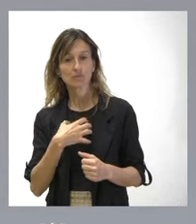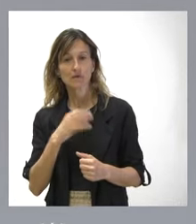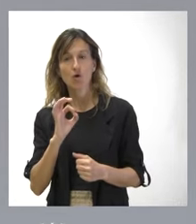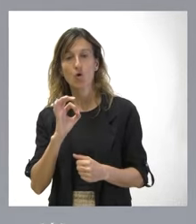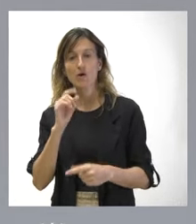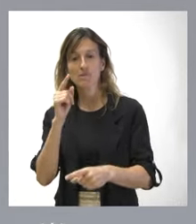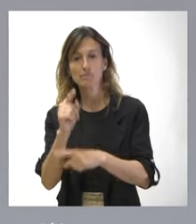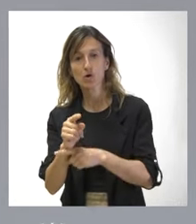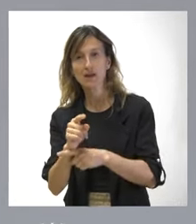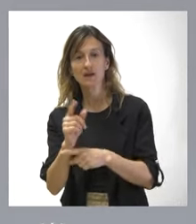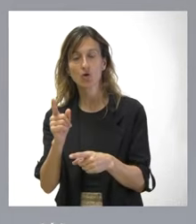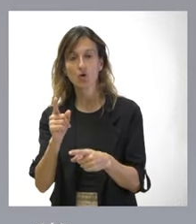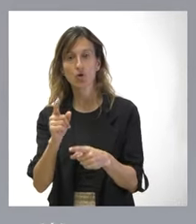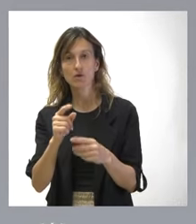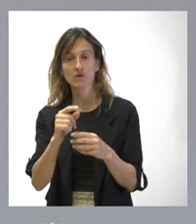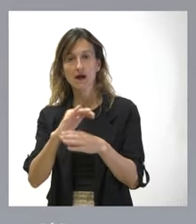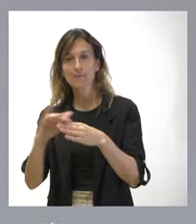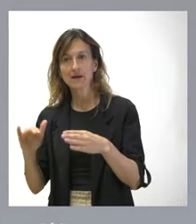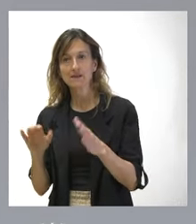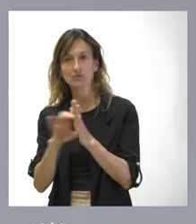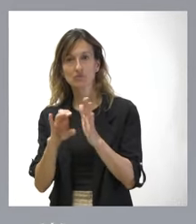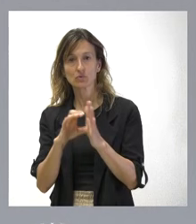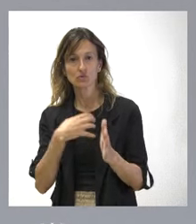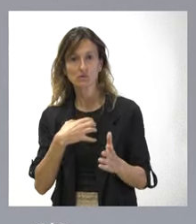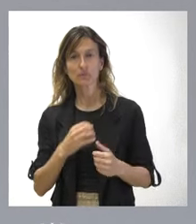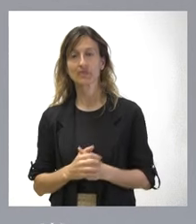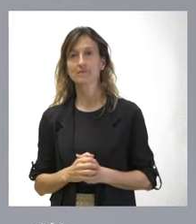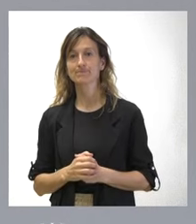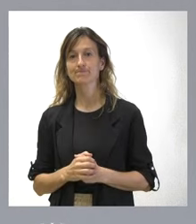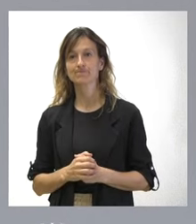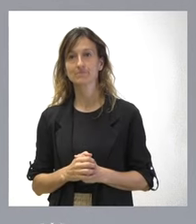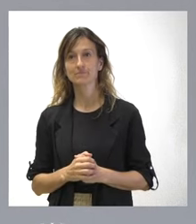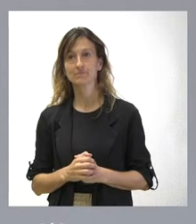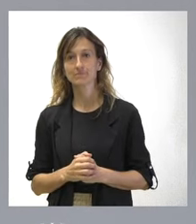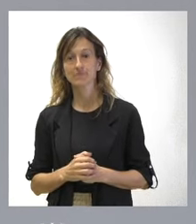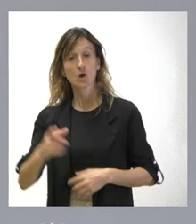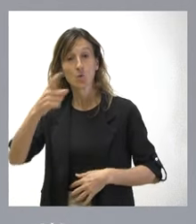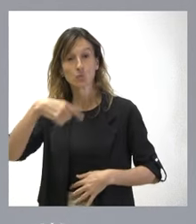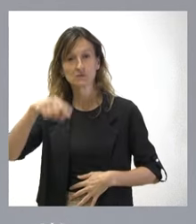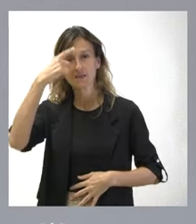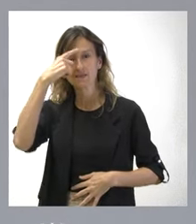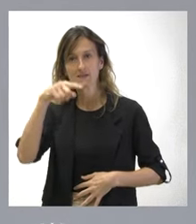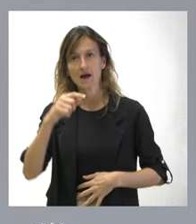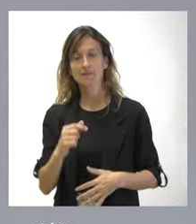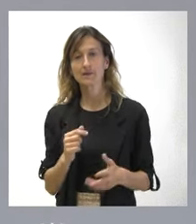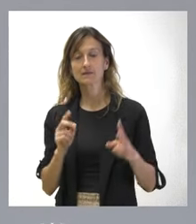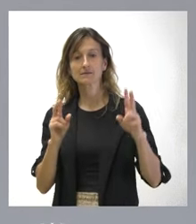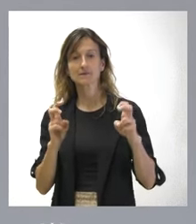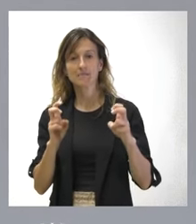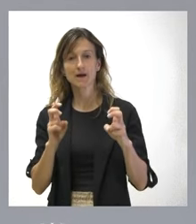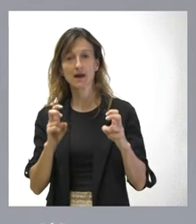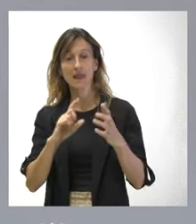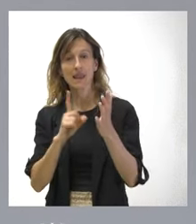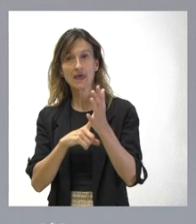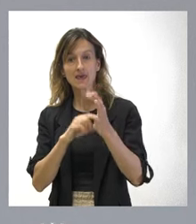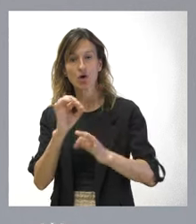o sobreponerse al texto constitucional. En este sentido, sabrán ustedes que se ha aprobado la amnistía como ley orgánica.